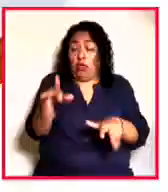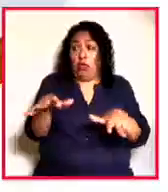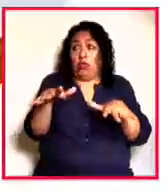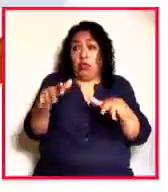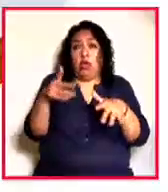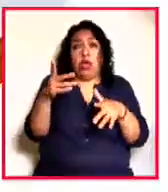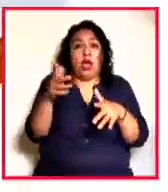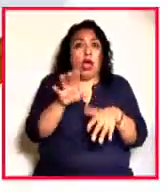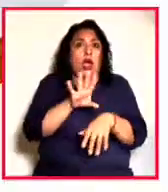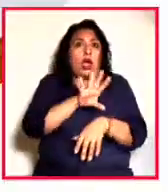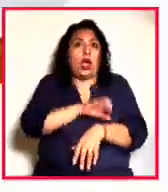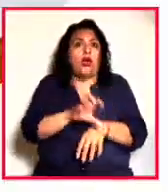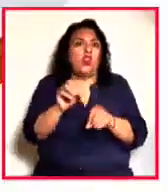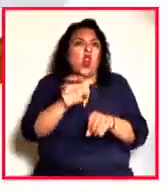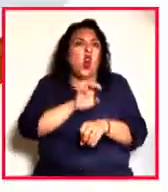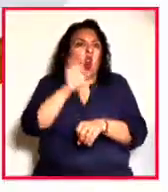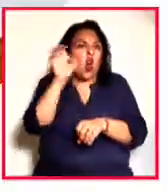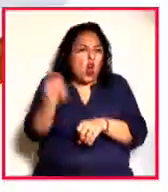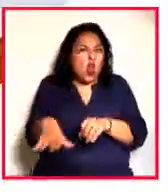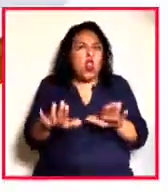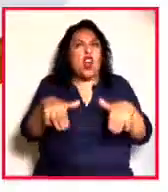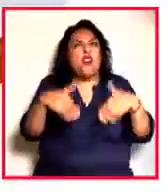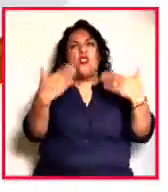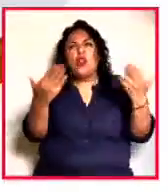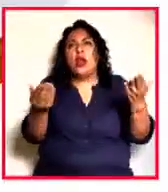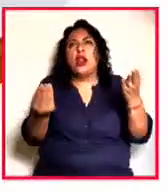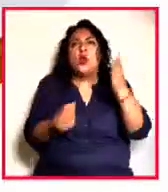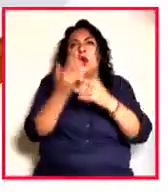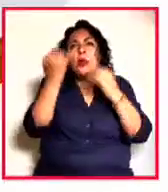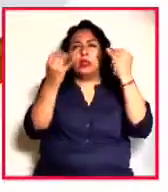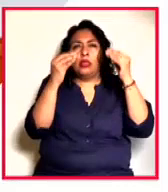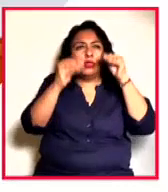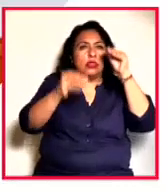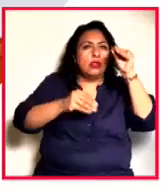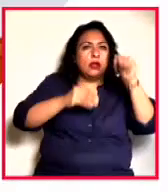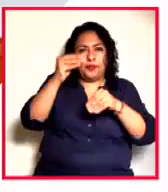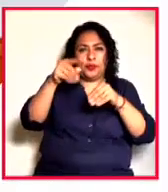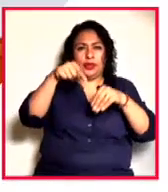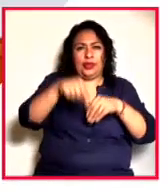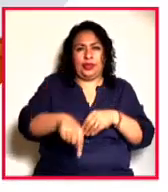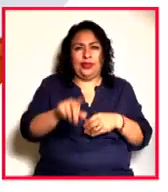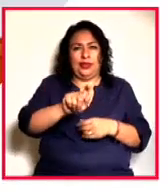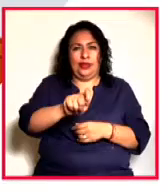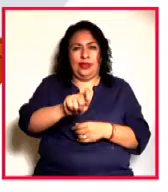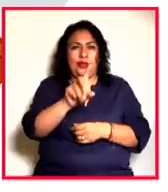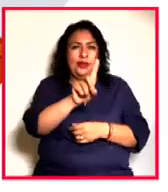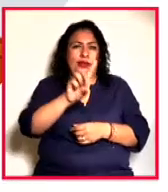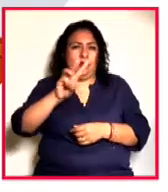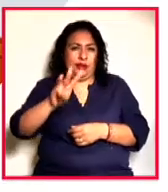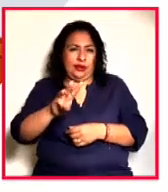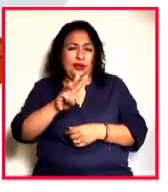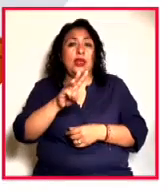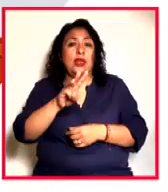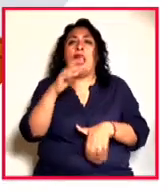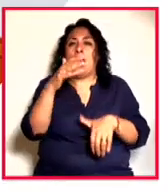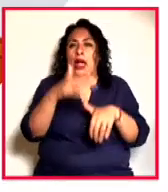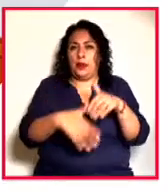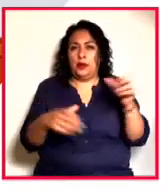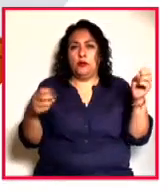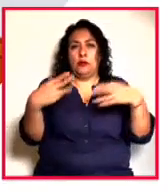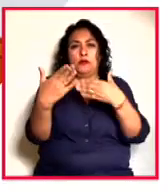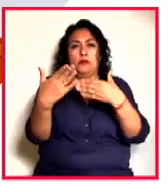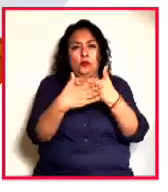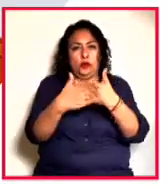odiado, expone y juega al aire libre con sus nuevas creaciones. Desde el canal DW2VL se despide. Hasta la